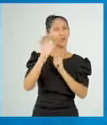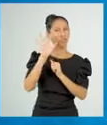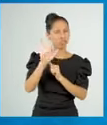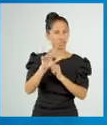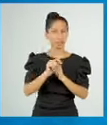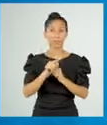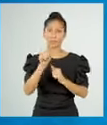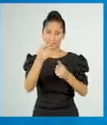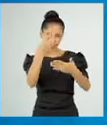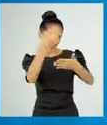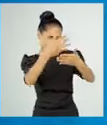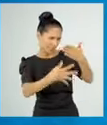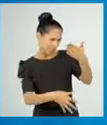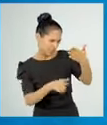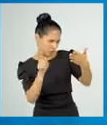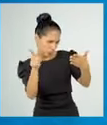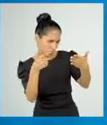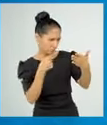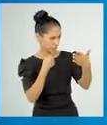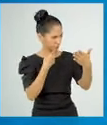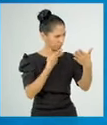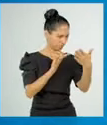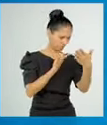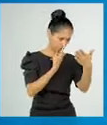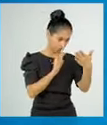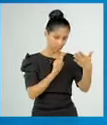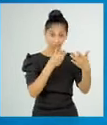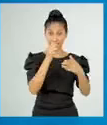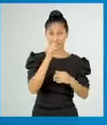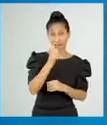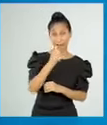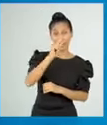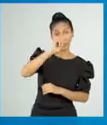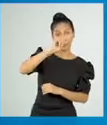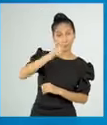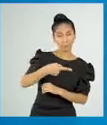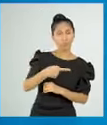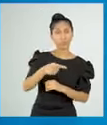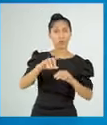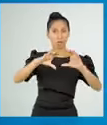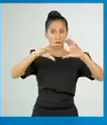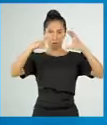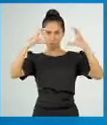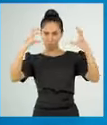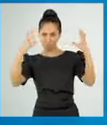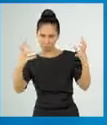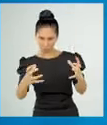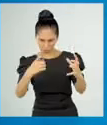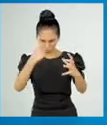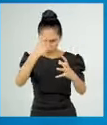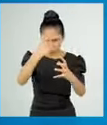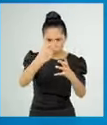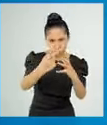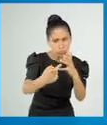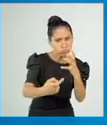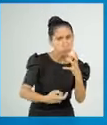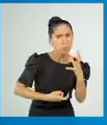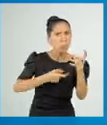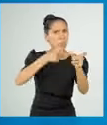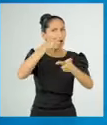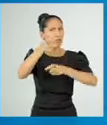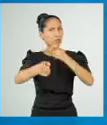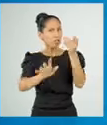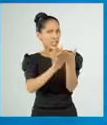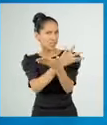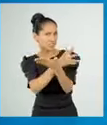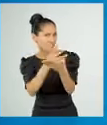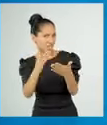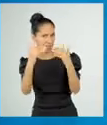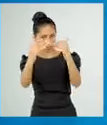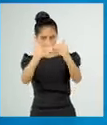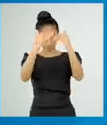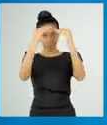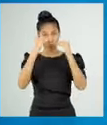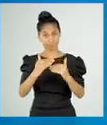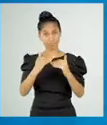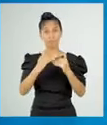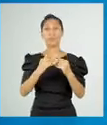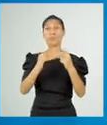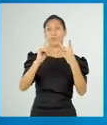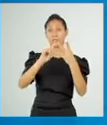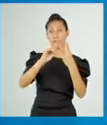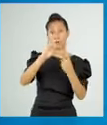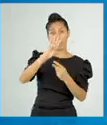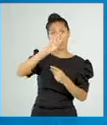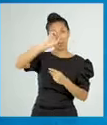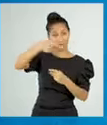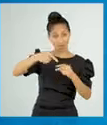Cinco. Del texto se puede deducir... A, que la Tierra era un lugar despoblado. B, que en la